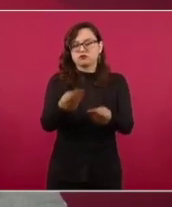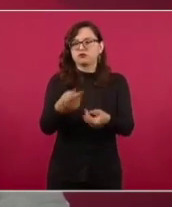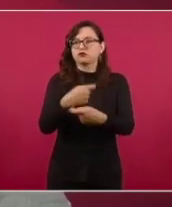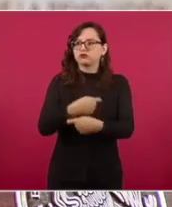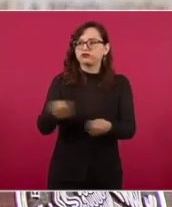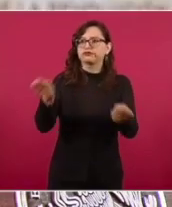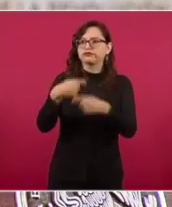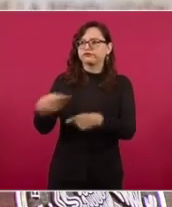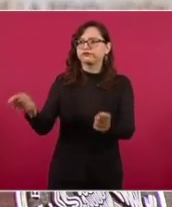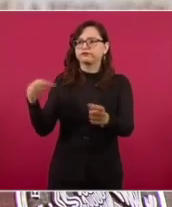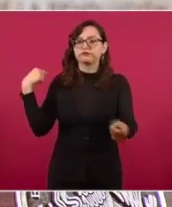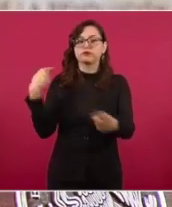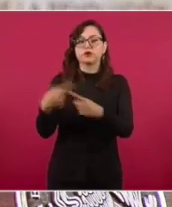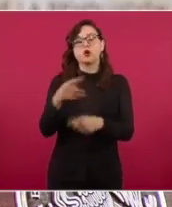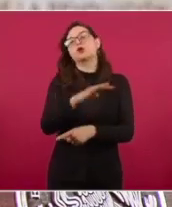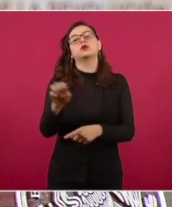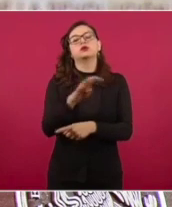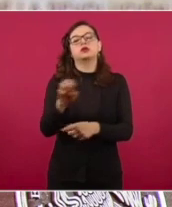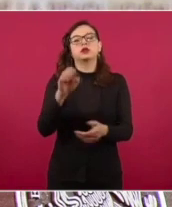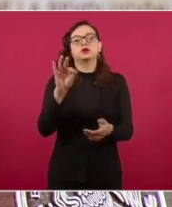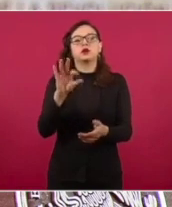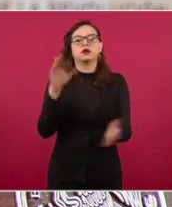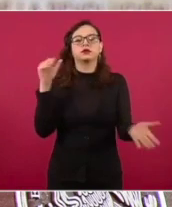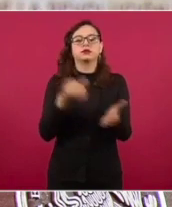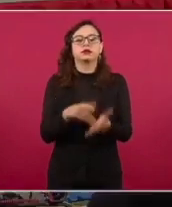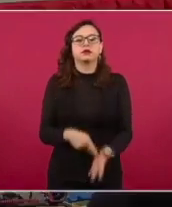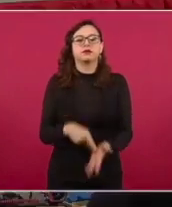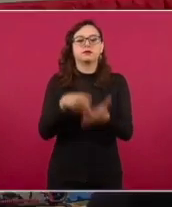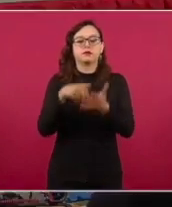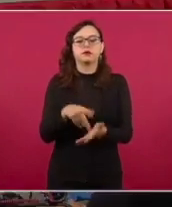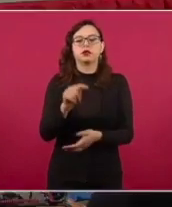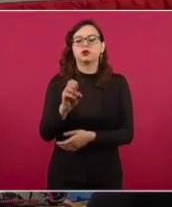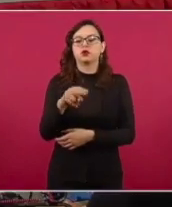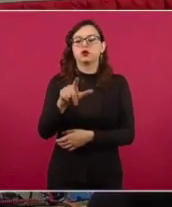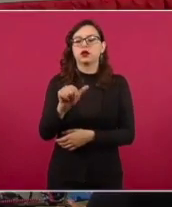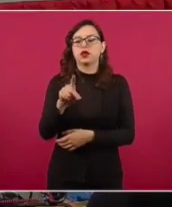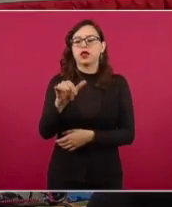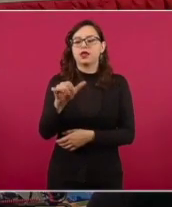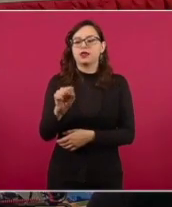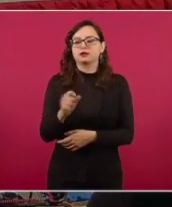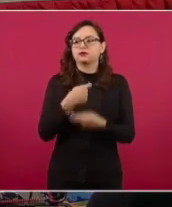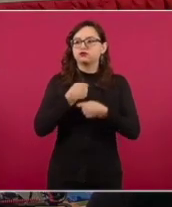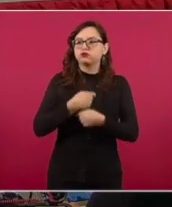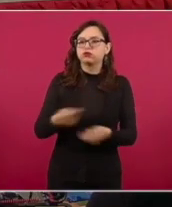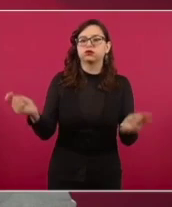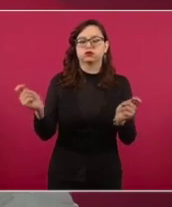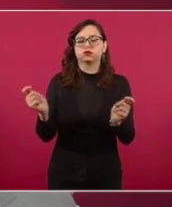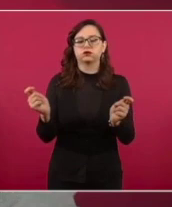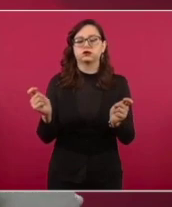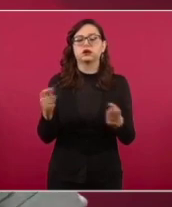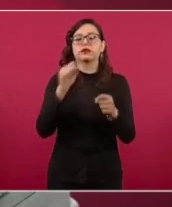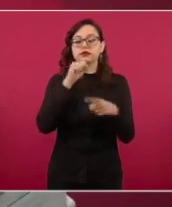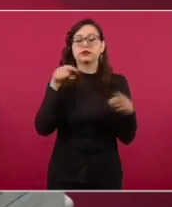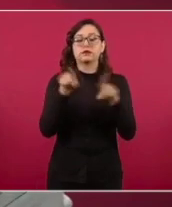440 mil toneladas distribuidas a productores medianos. Y vale decir